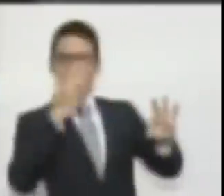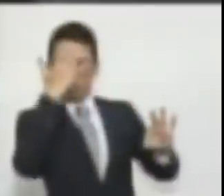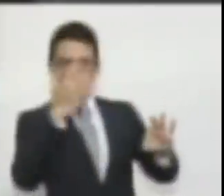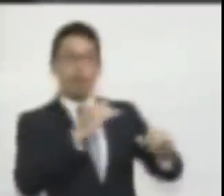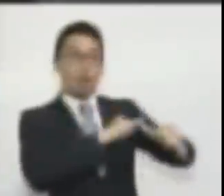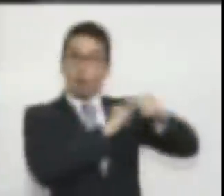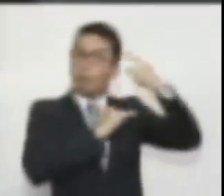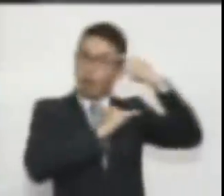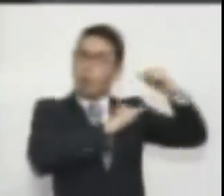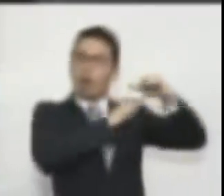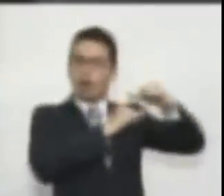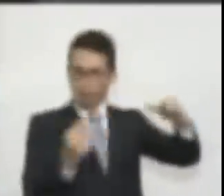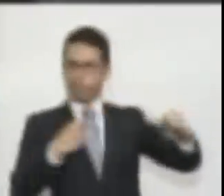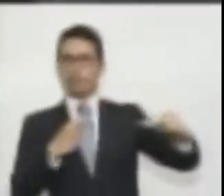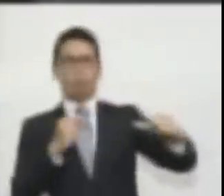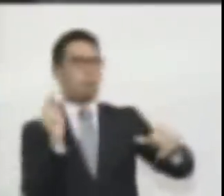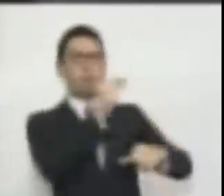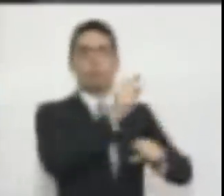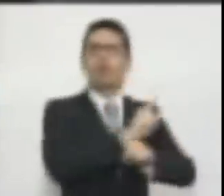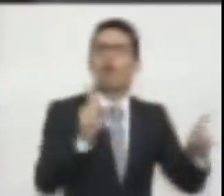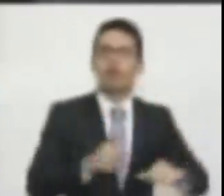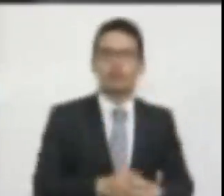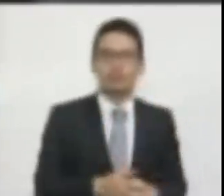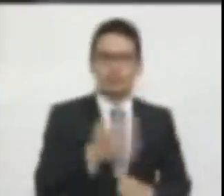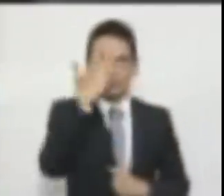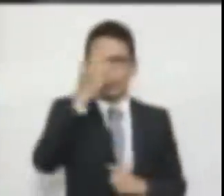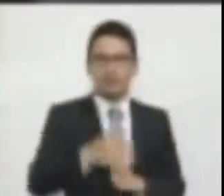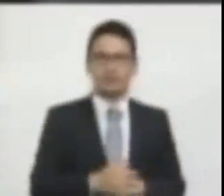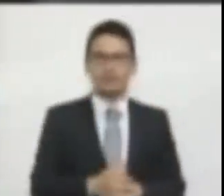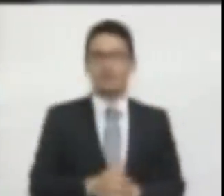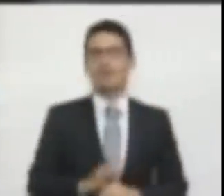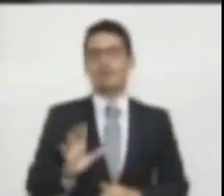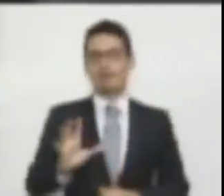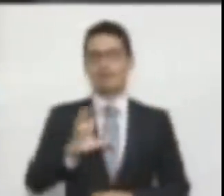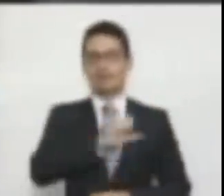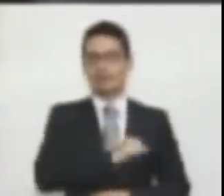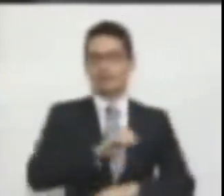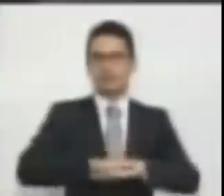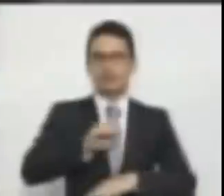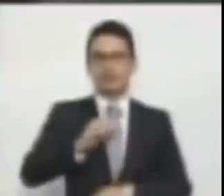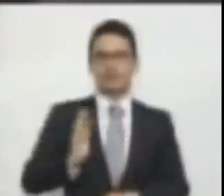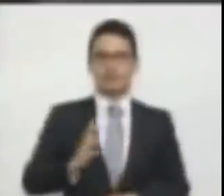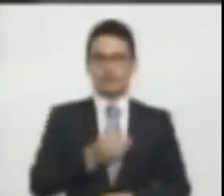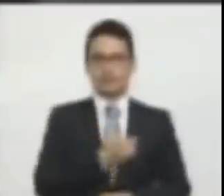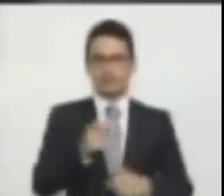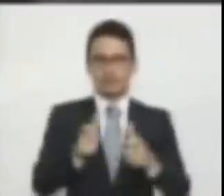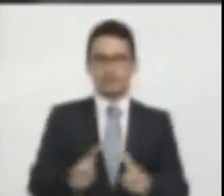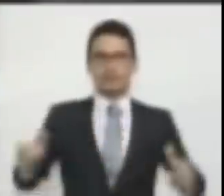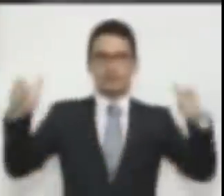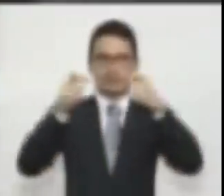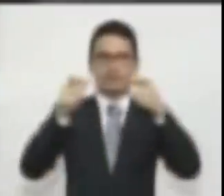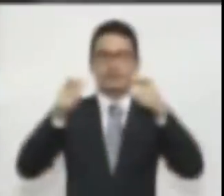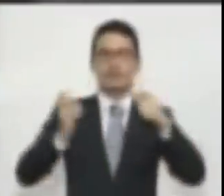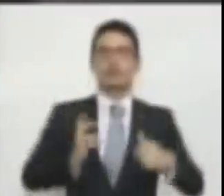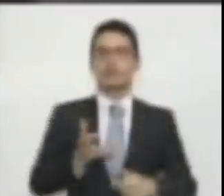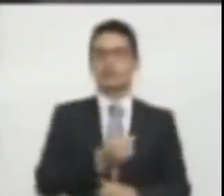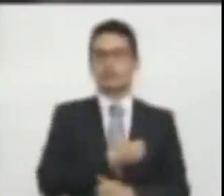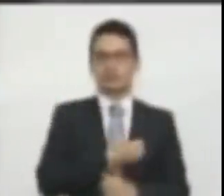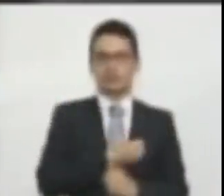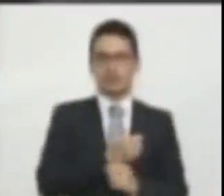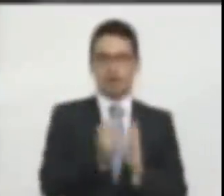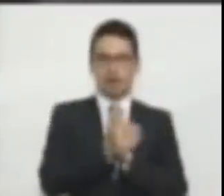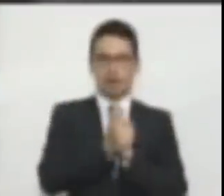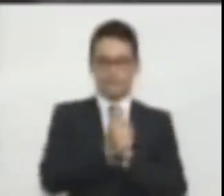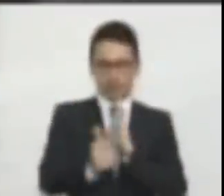Porque es muy triste decirlo, pero nosotros los congresistas no tenemos capacidad,